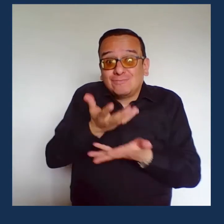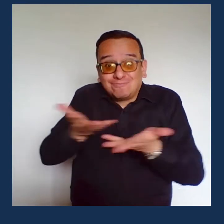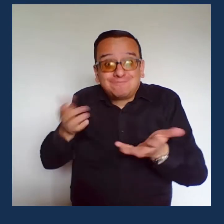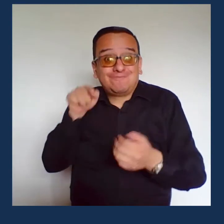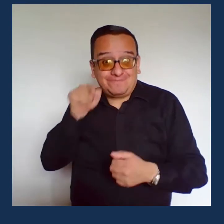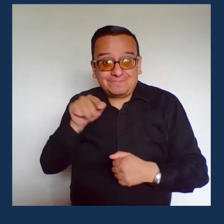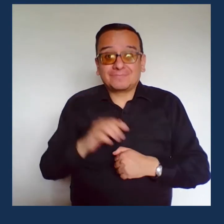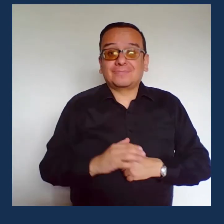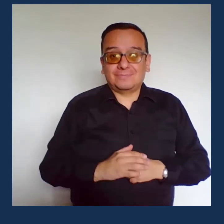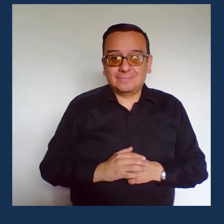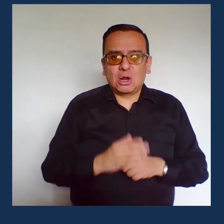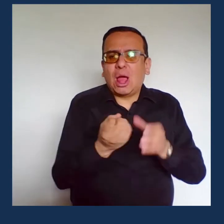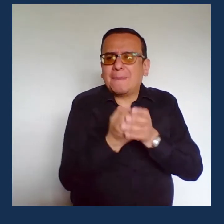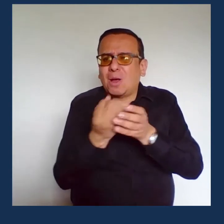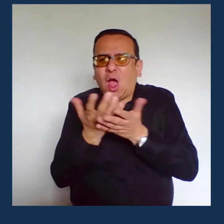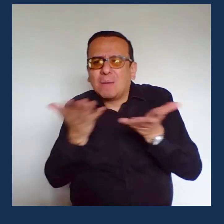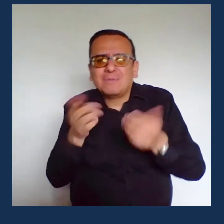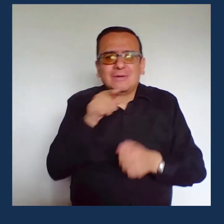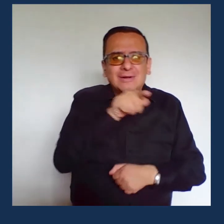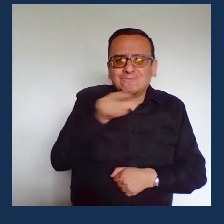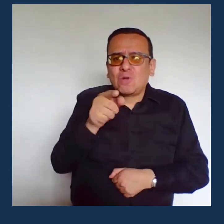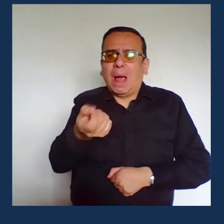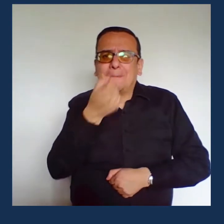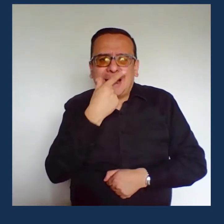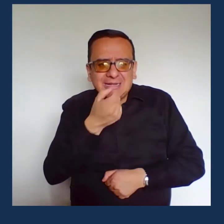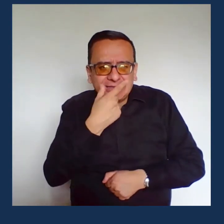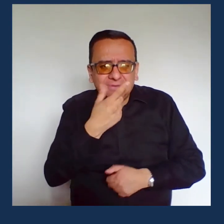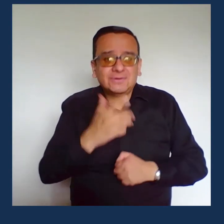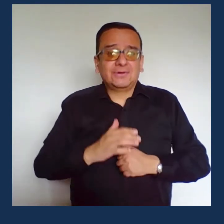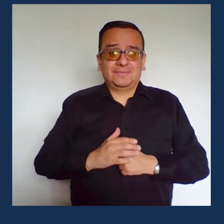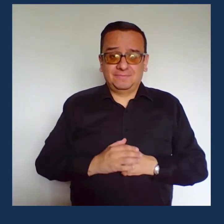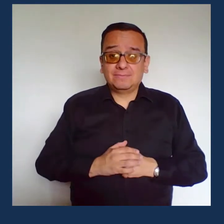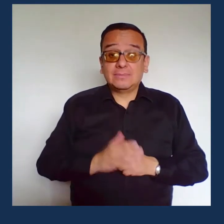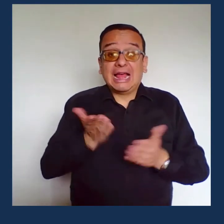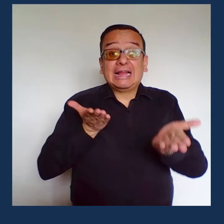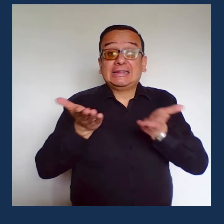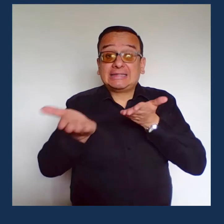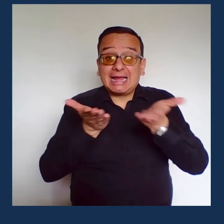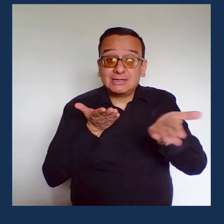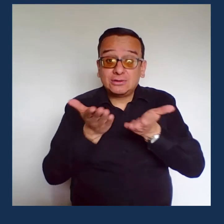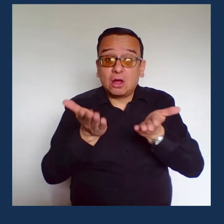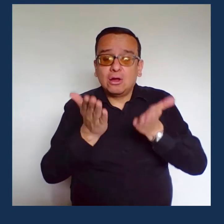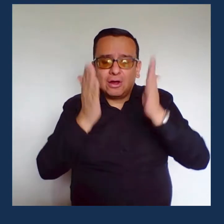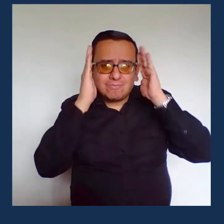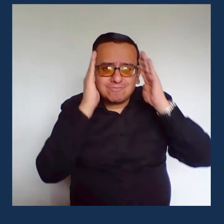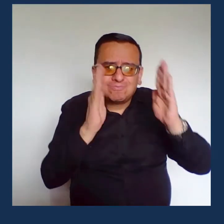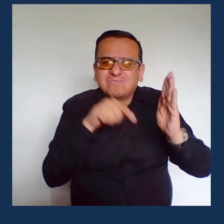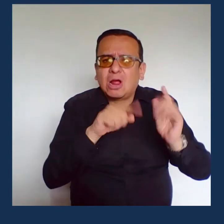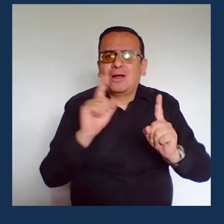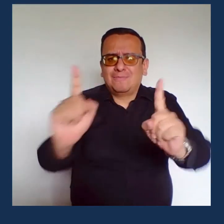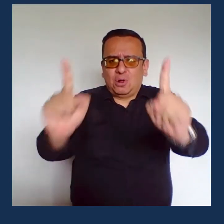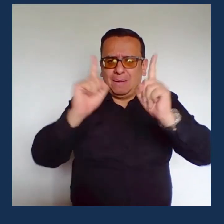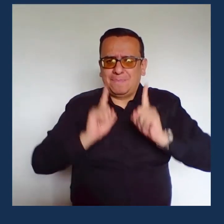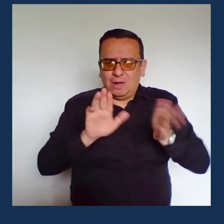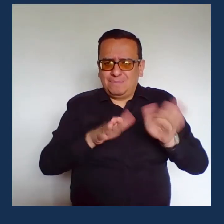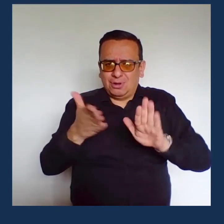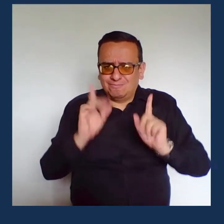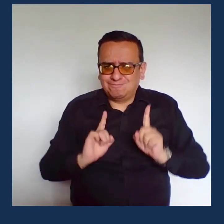y productos farmacéuticos Servicios funerarios